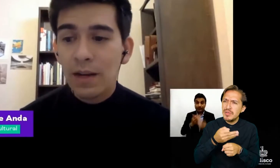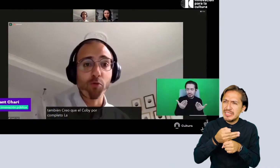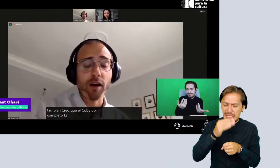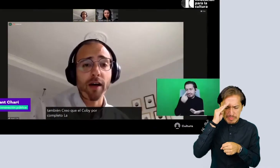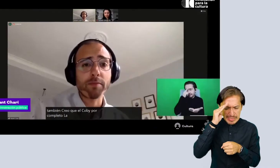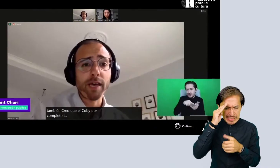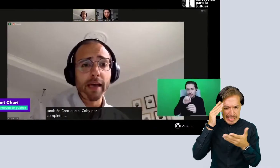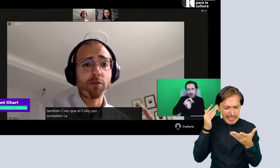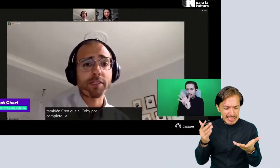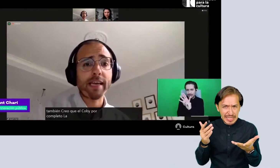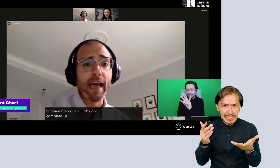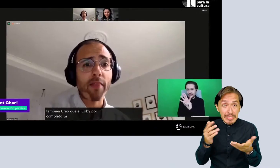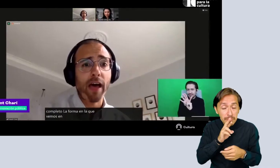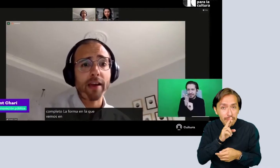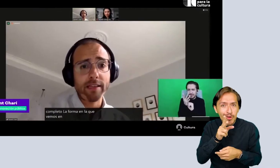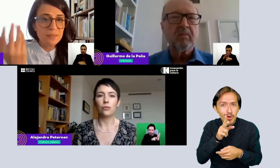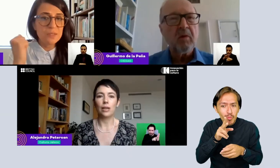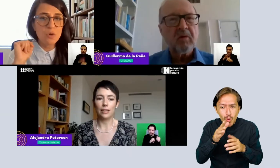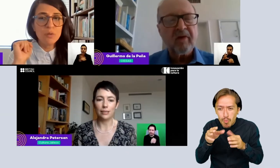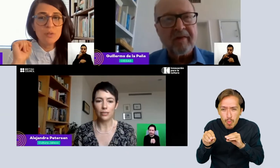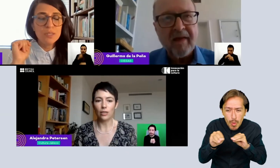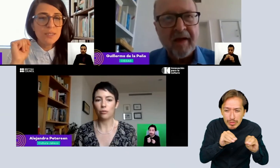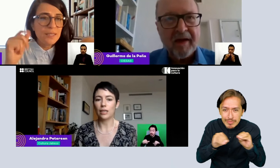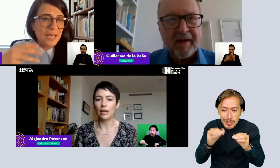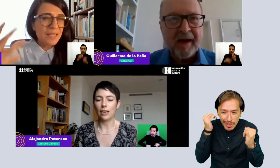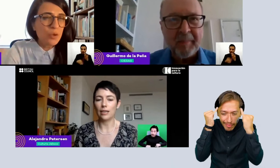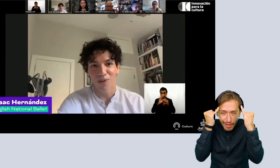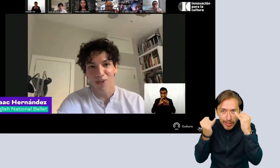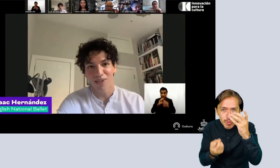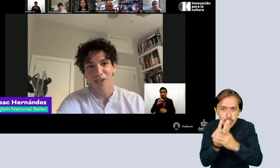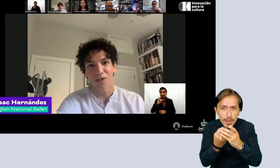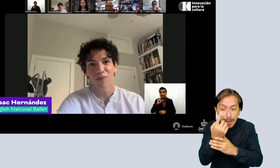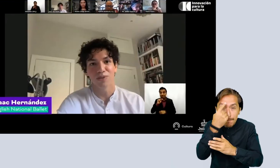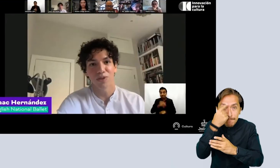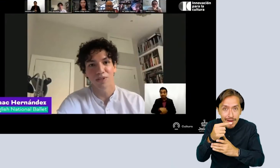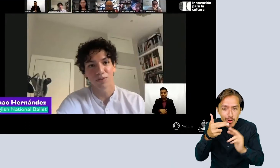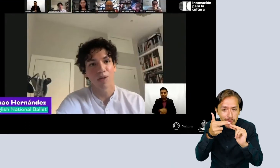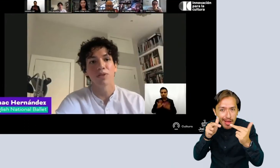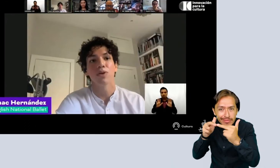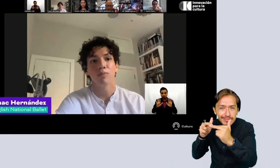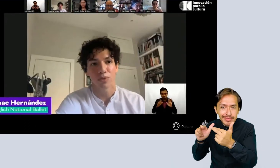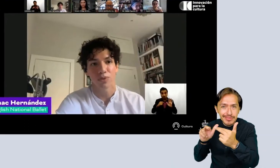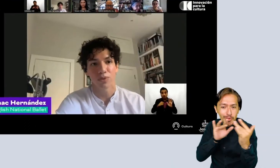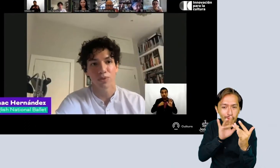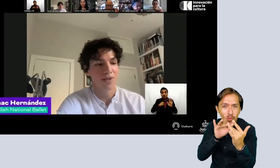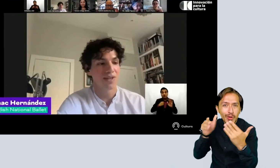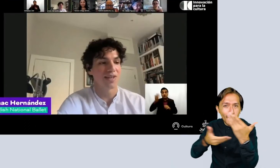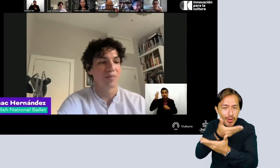innovación hablaría de movimientos sociales emergentes que son necesarios para retejer una manera de